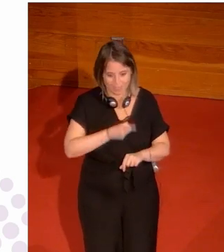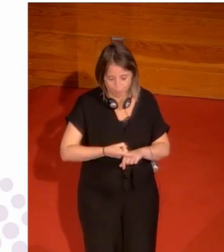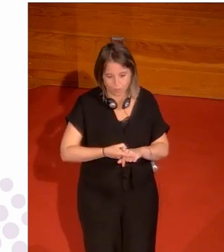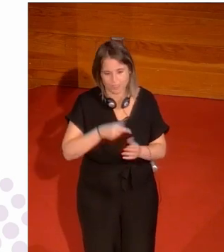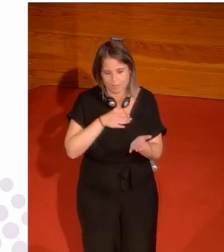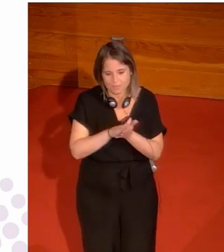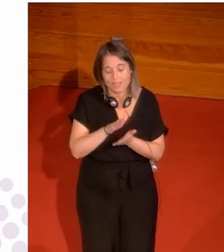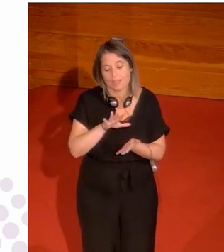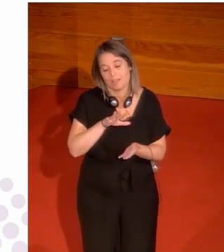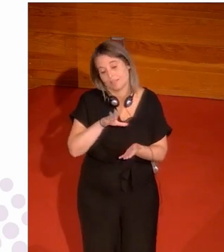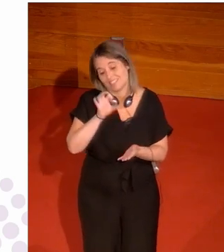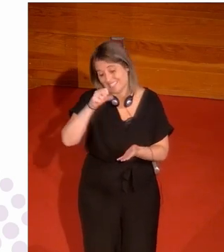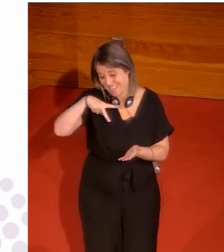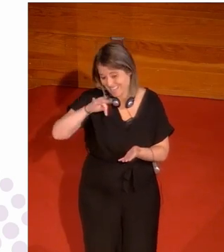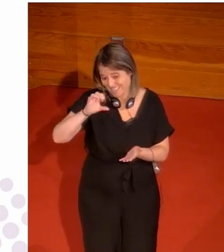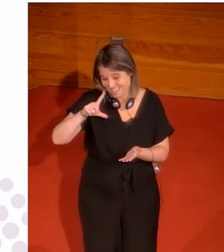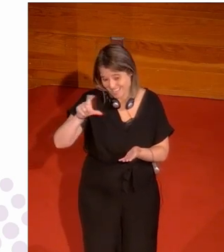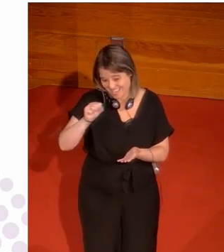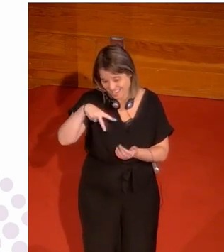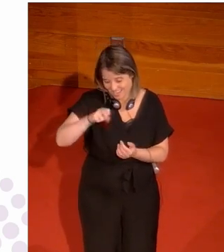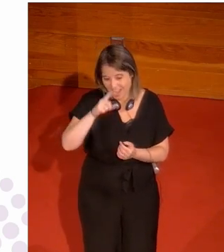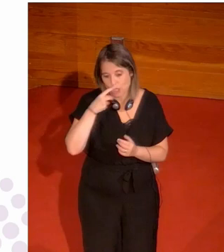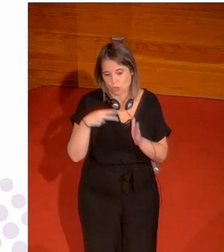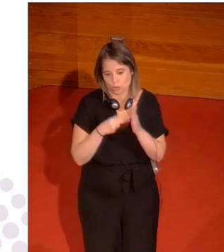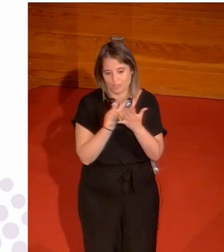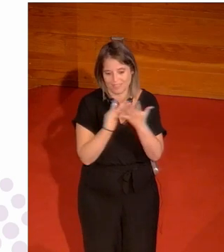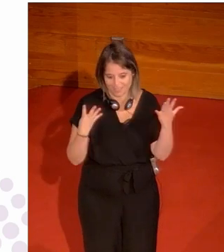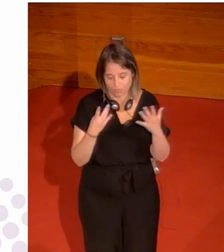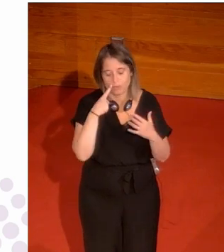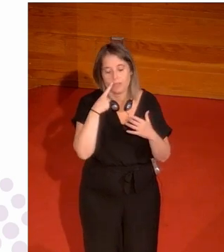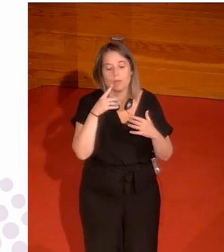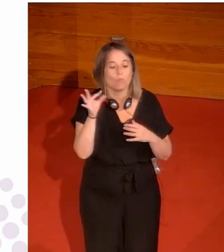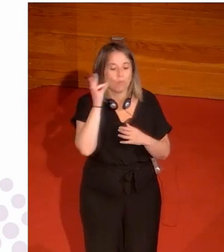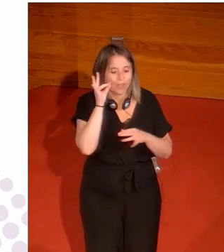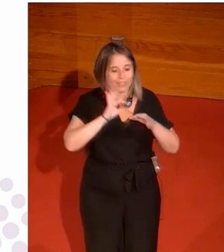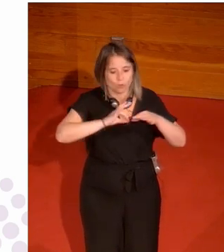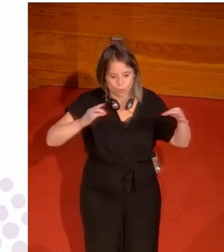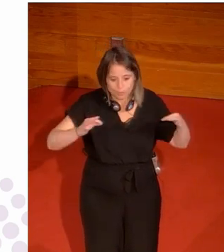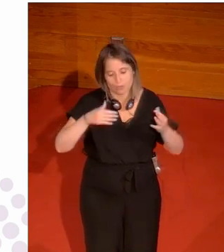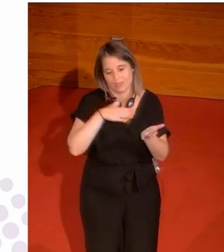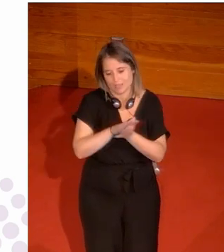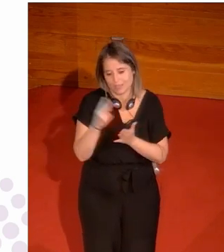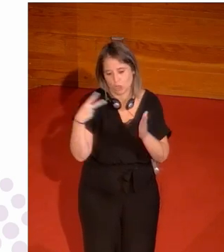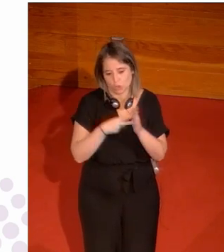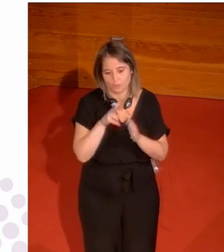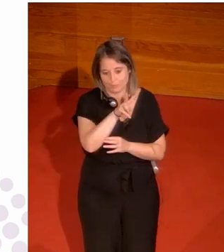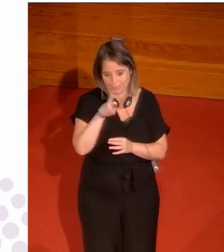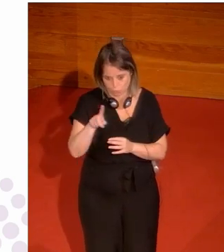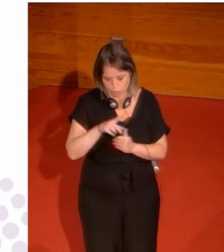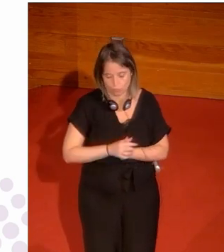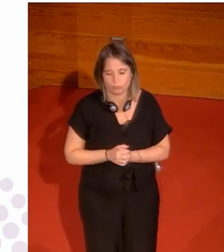publicado en la Editoria Santillanoan año 2019, y Mujeres Olimpicas, publicado en la Editorial Kupula en el año 2021.